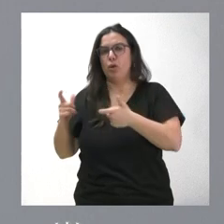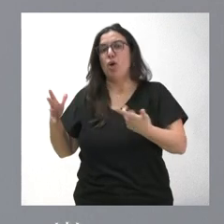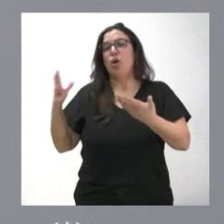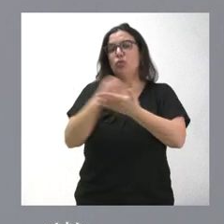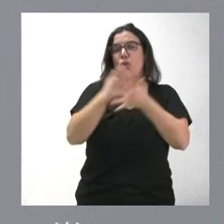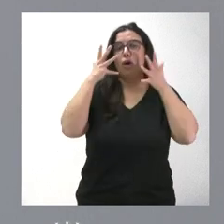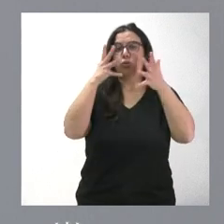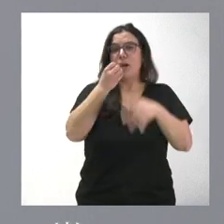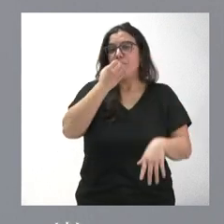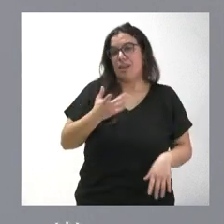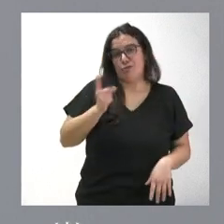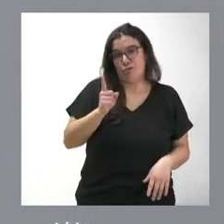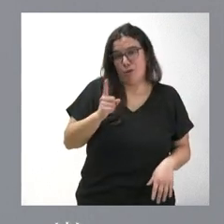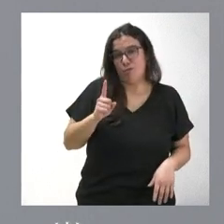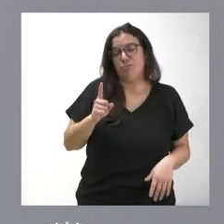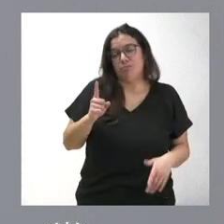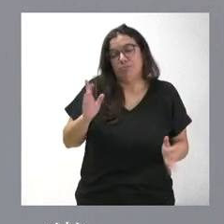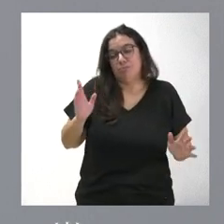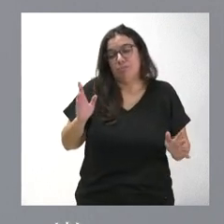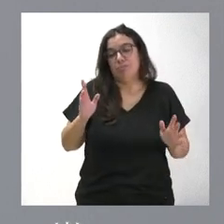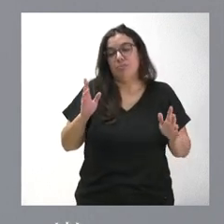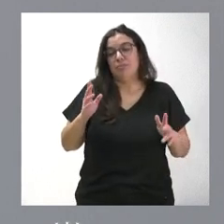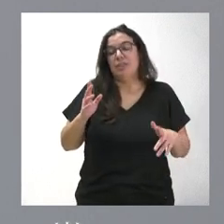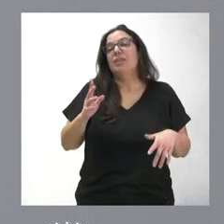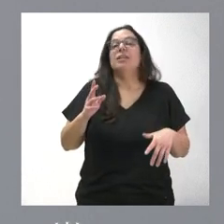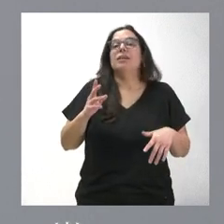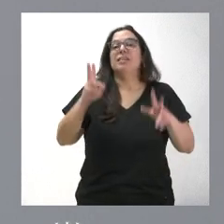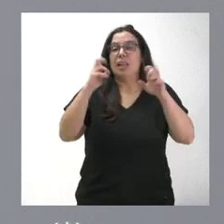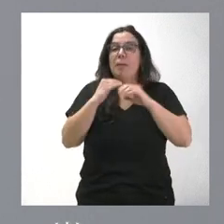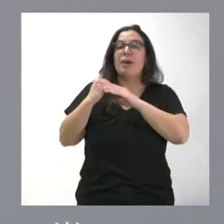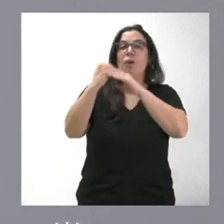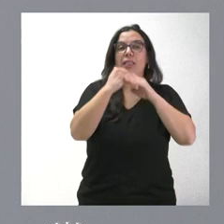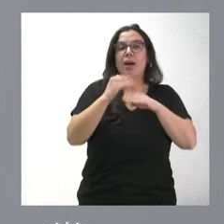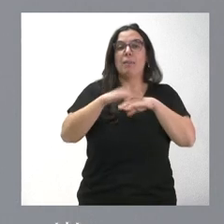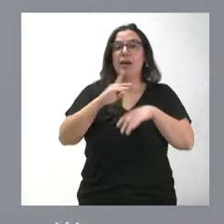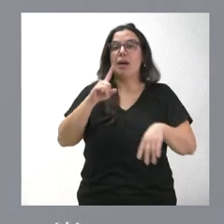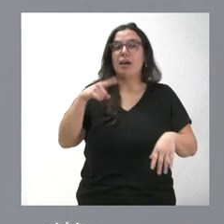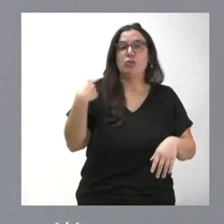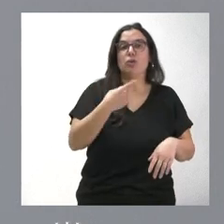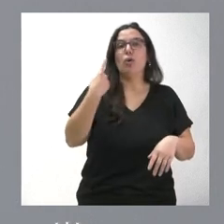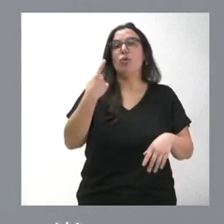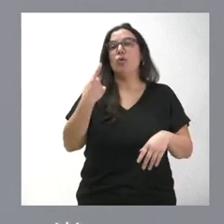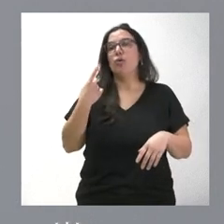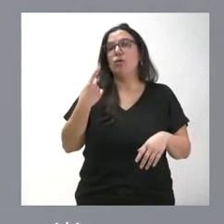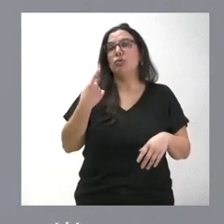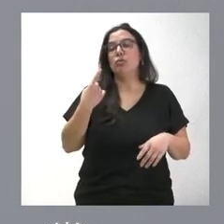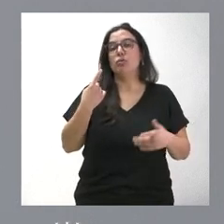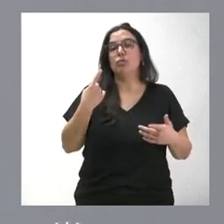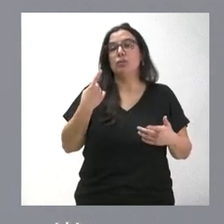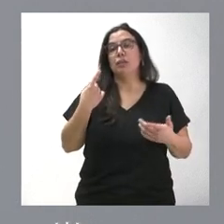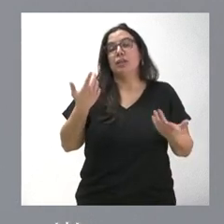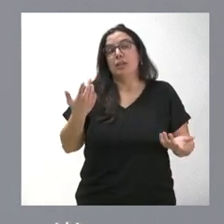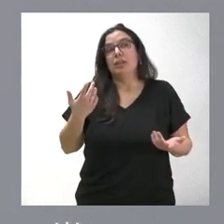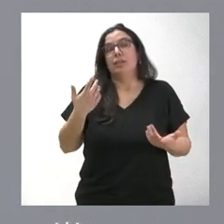aconsejar igual de bien al presidente del Gobierno respecto de garantizar la igualdad entre todos los españoles, residan entre residan, y harían